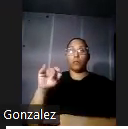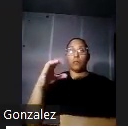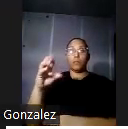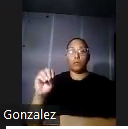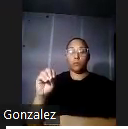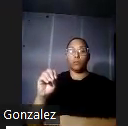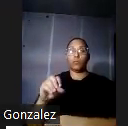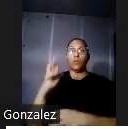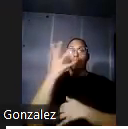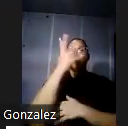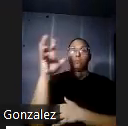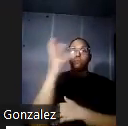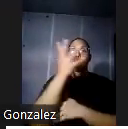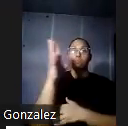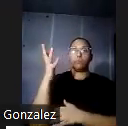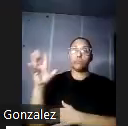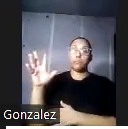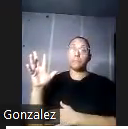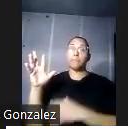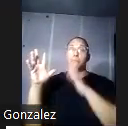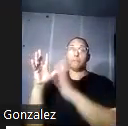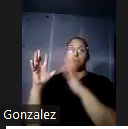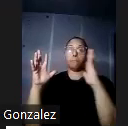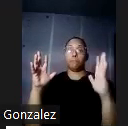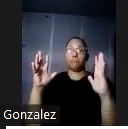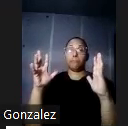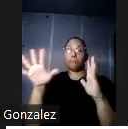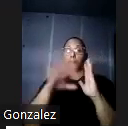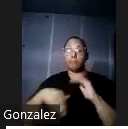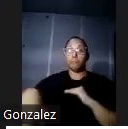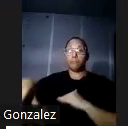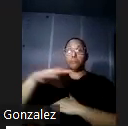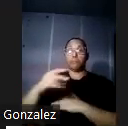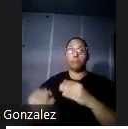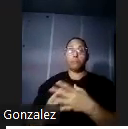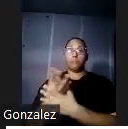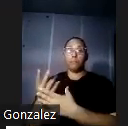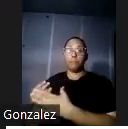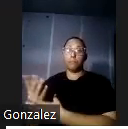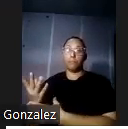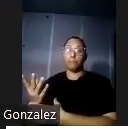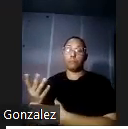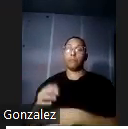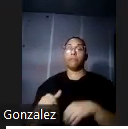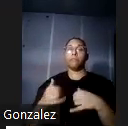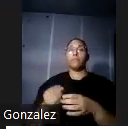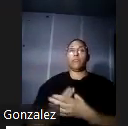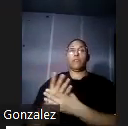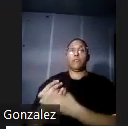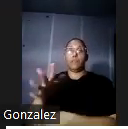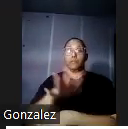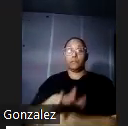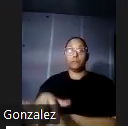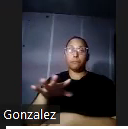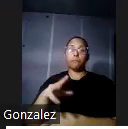palmeras dispuestas simétricamente rodeada de unos hermosos arbustos este jardín delantero funciona como separación